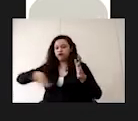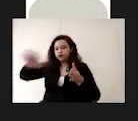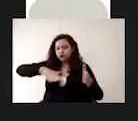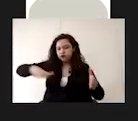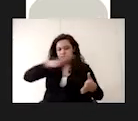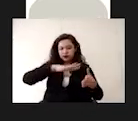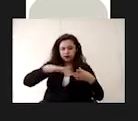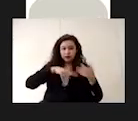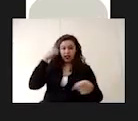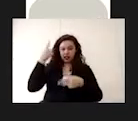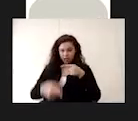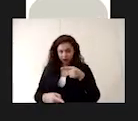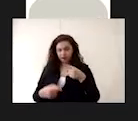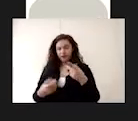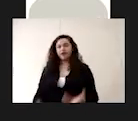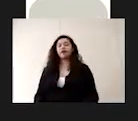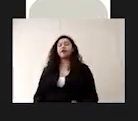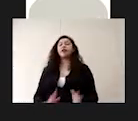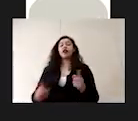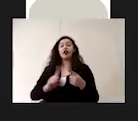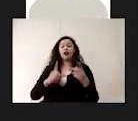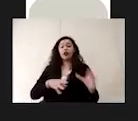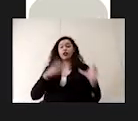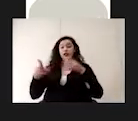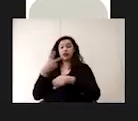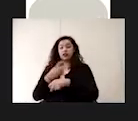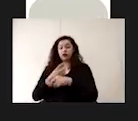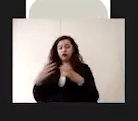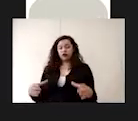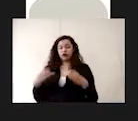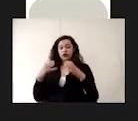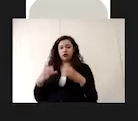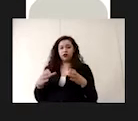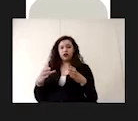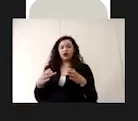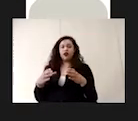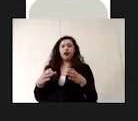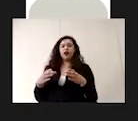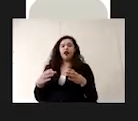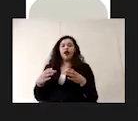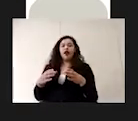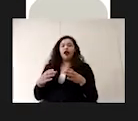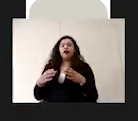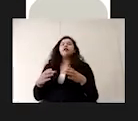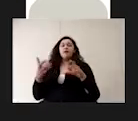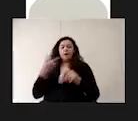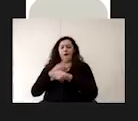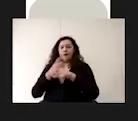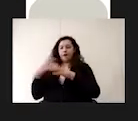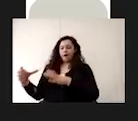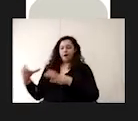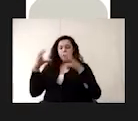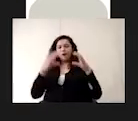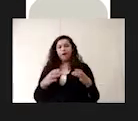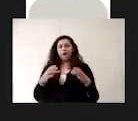vayamos a limpiar. En el segundo paso, que este implica el segundo balde, vamos